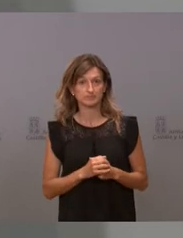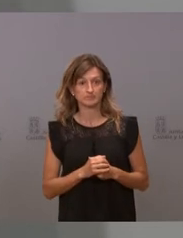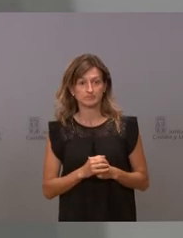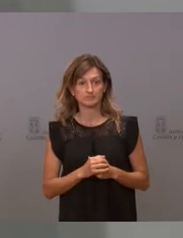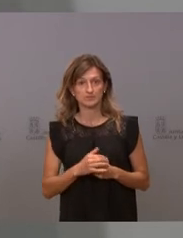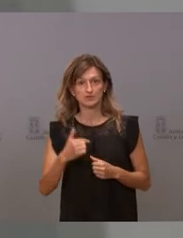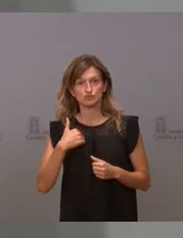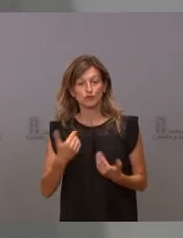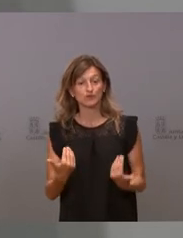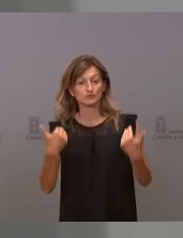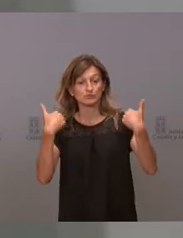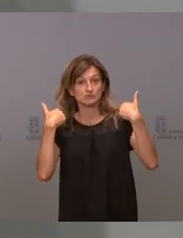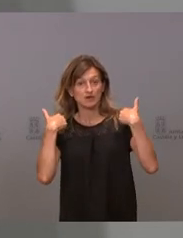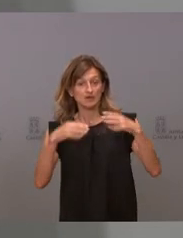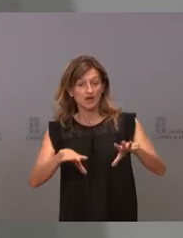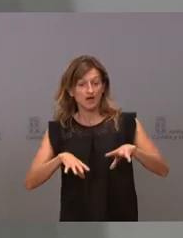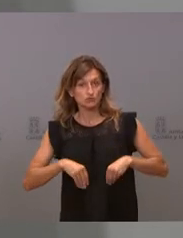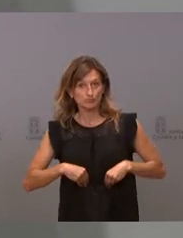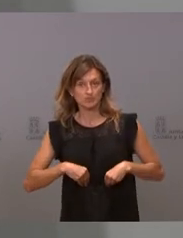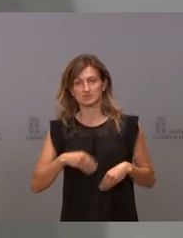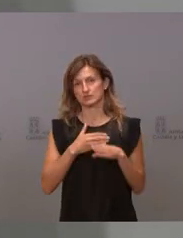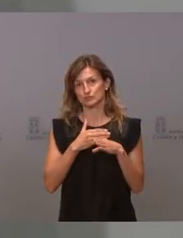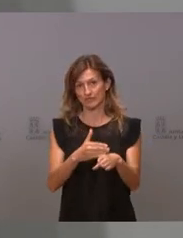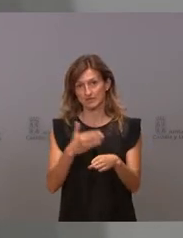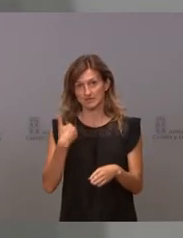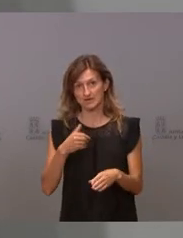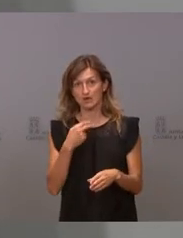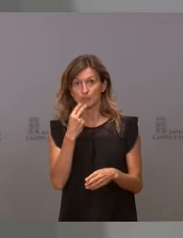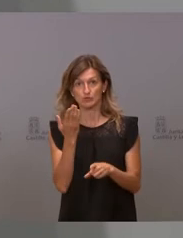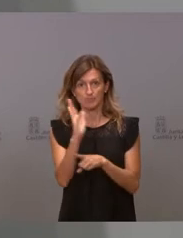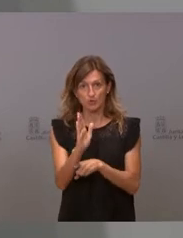tengo con asumir mis responsabilidades como portavoz y vicepresidente.